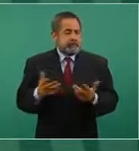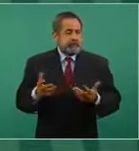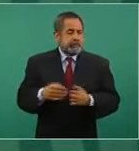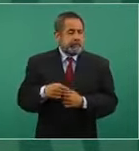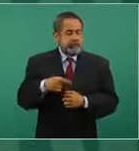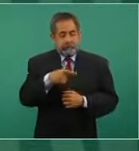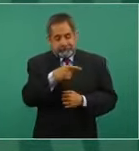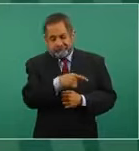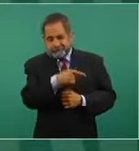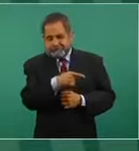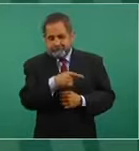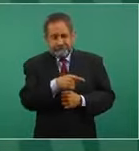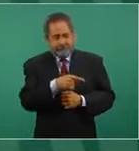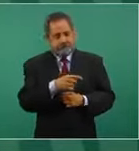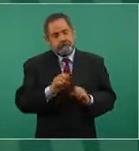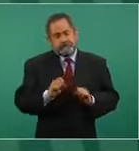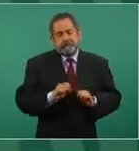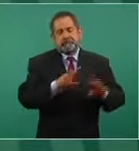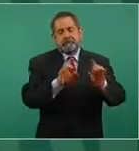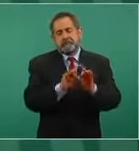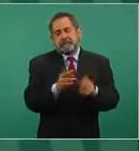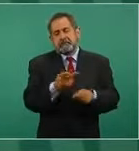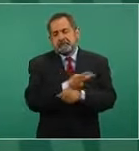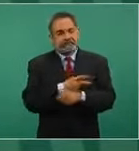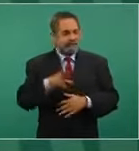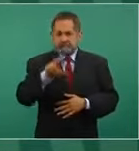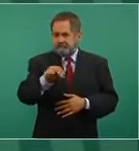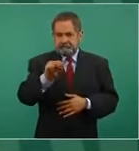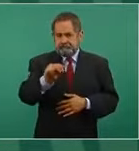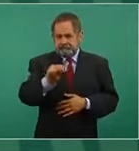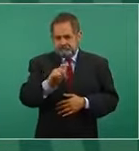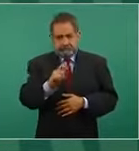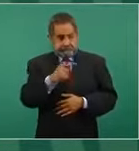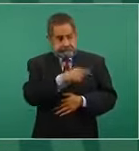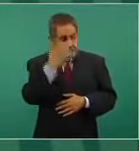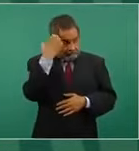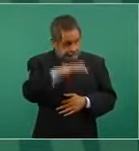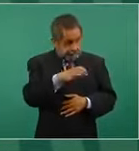impune ningún crimen.